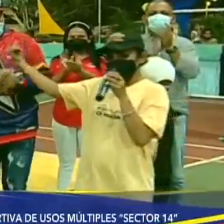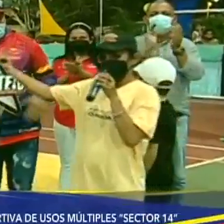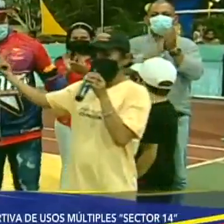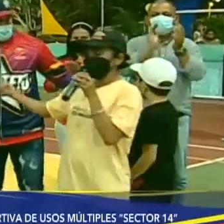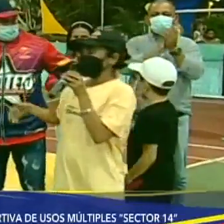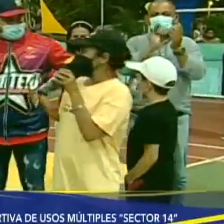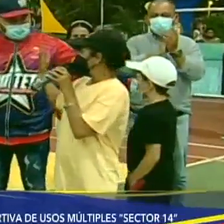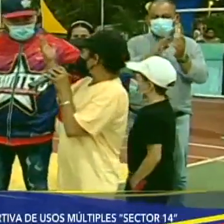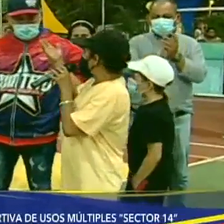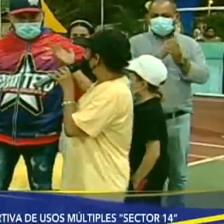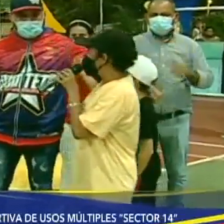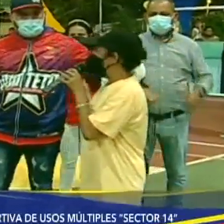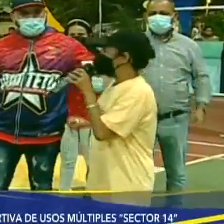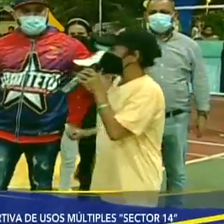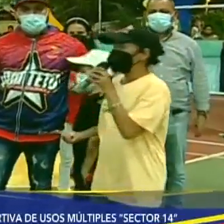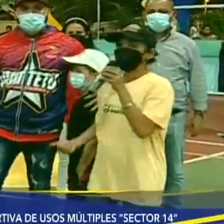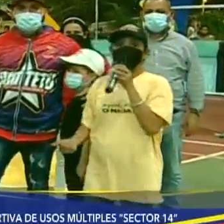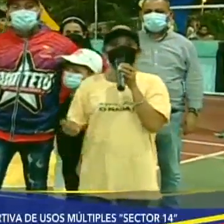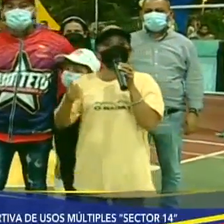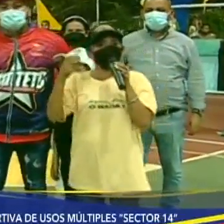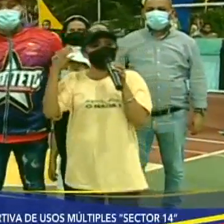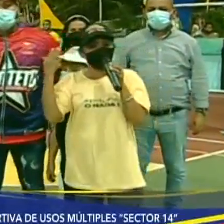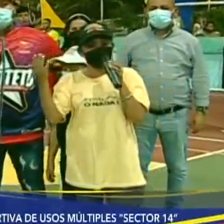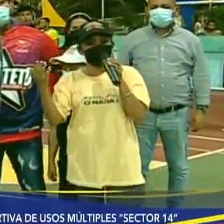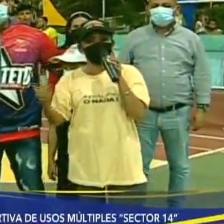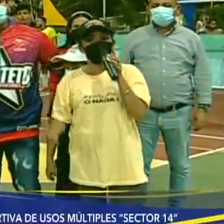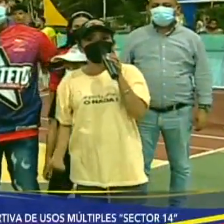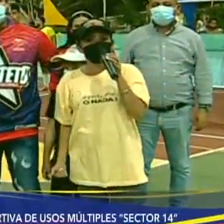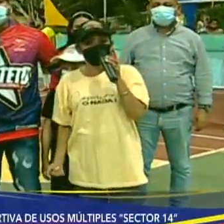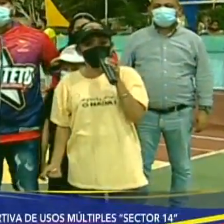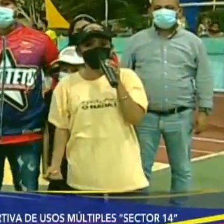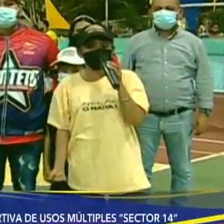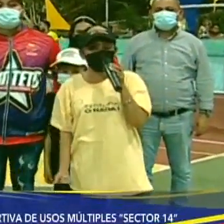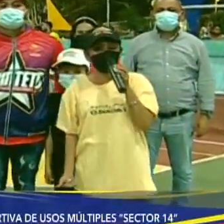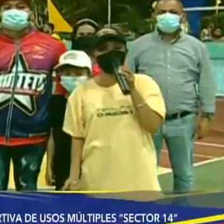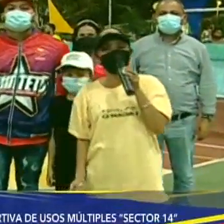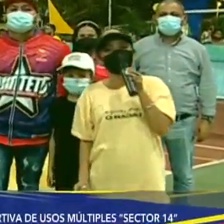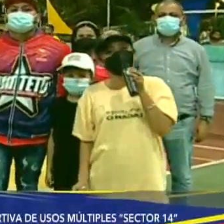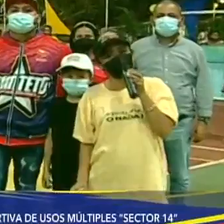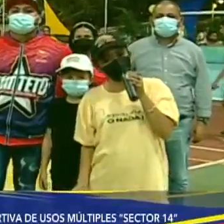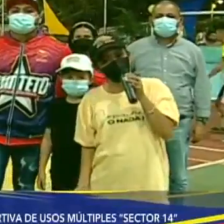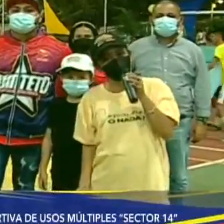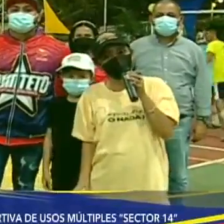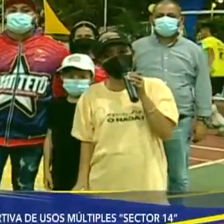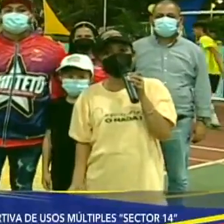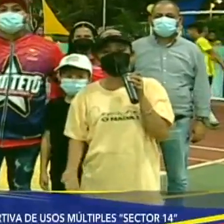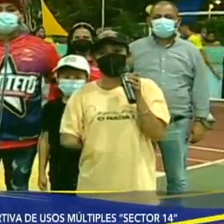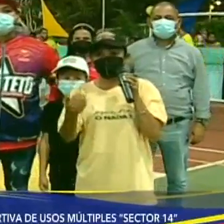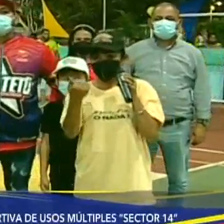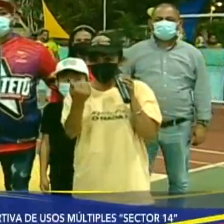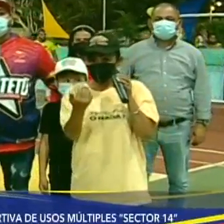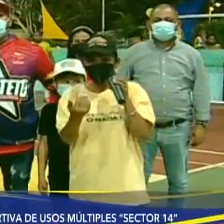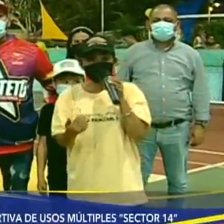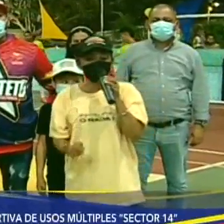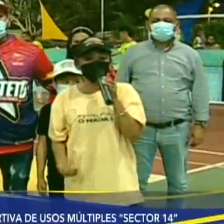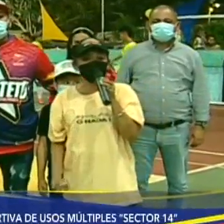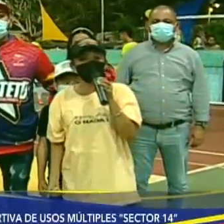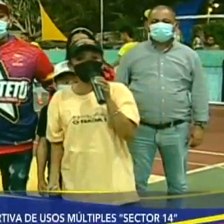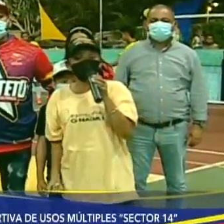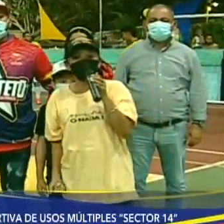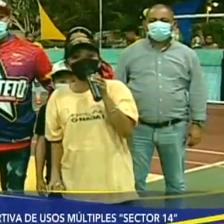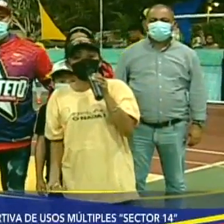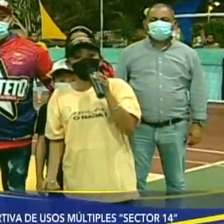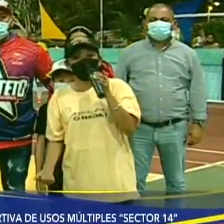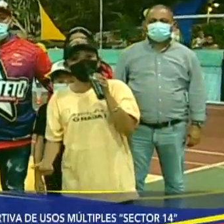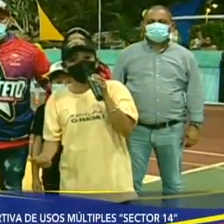alcalde acá y nuestros compañeros agradecimientos a usted mi presidente Nicolás Maduro en especial